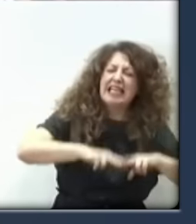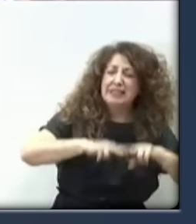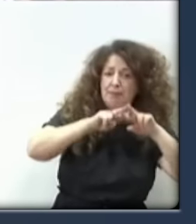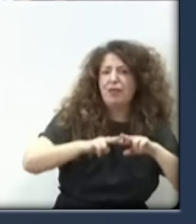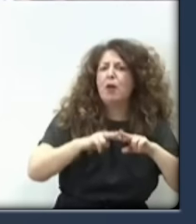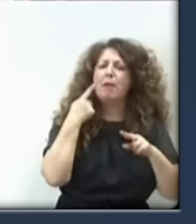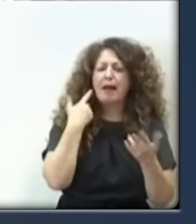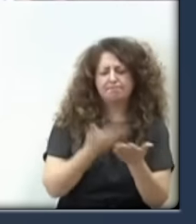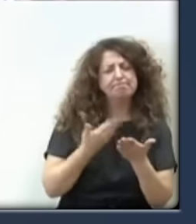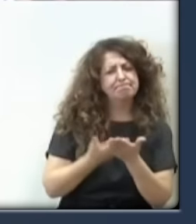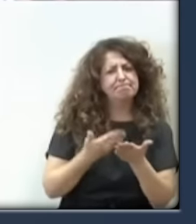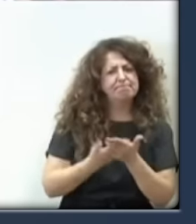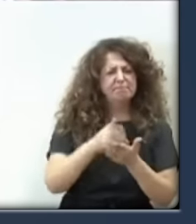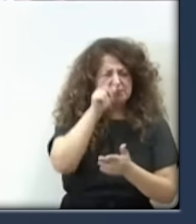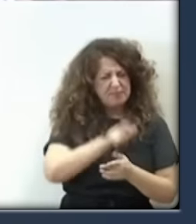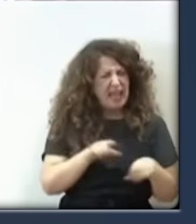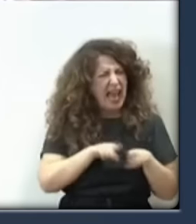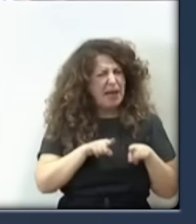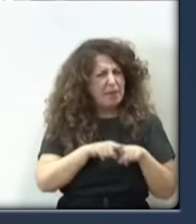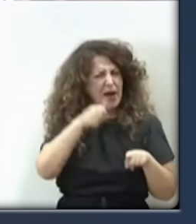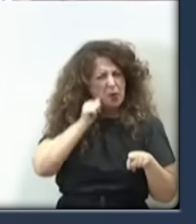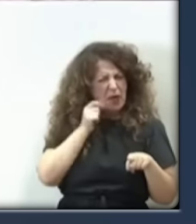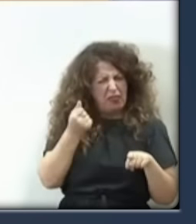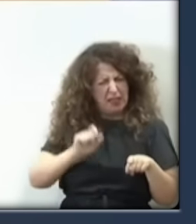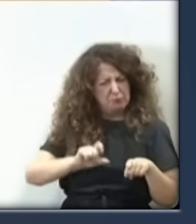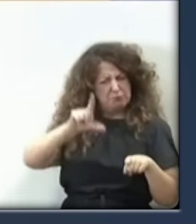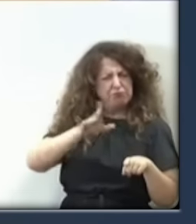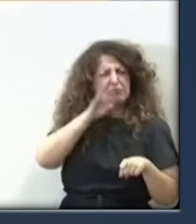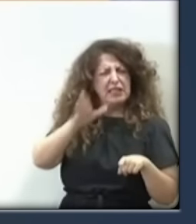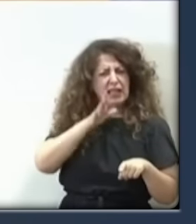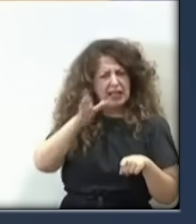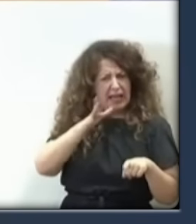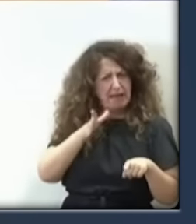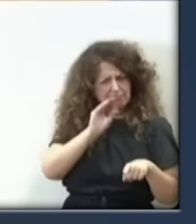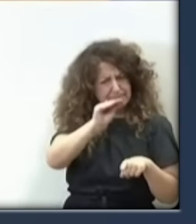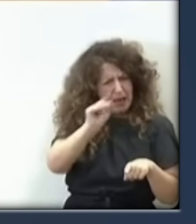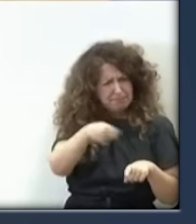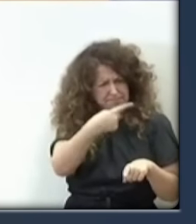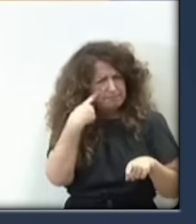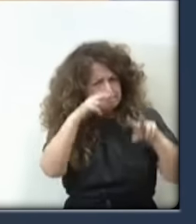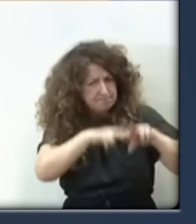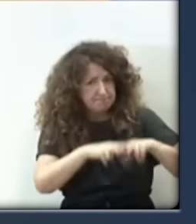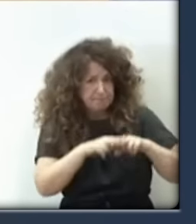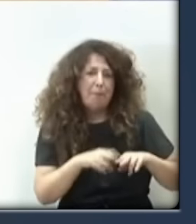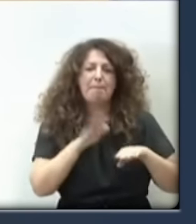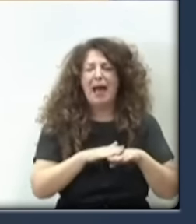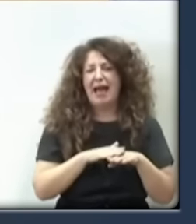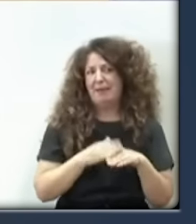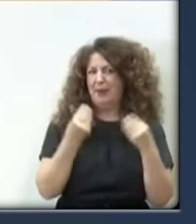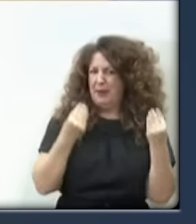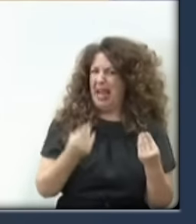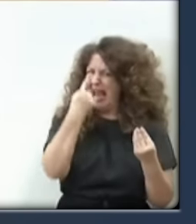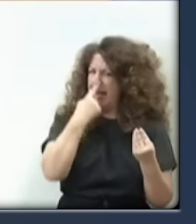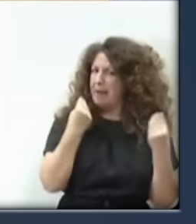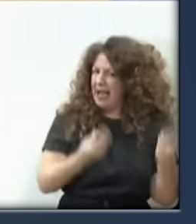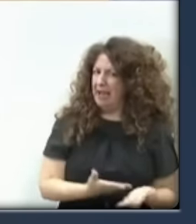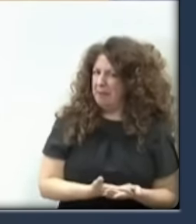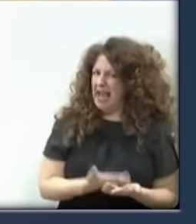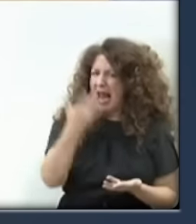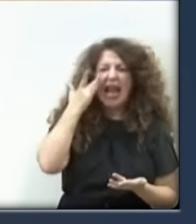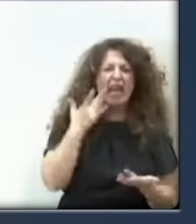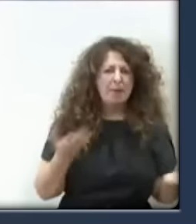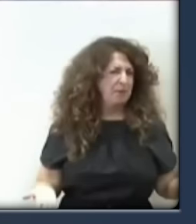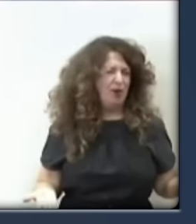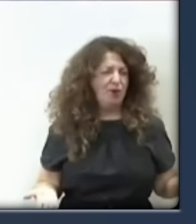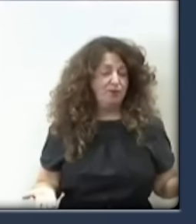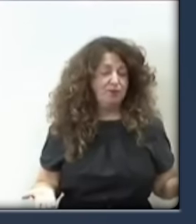patrimonial del señor hermanísimo del señor Sánchez? A que no se atreverán a hacerlo y así podrían ustedes limpiar el nombre. Pero es más, ya que estamos aquí, le